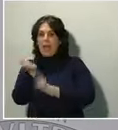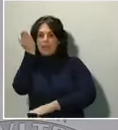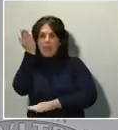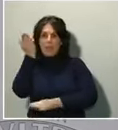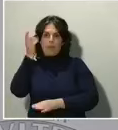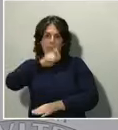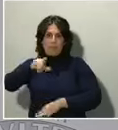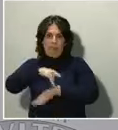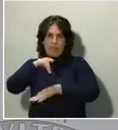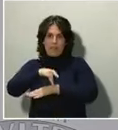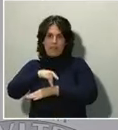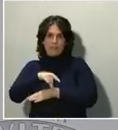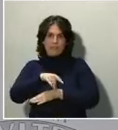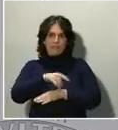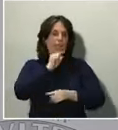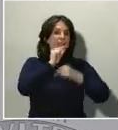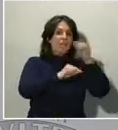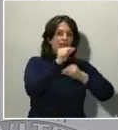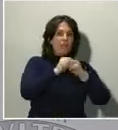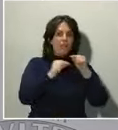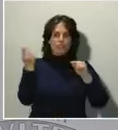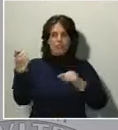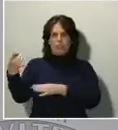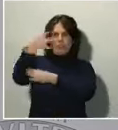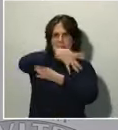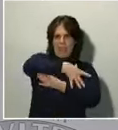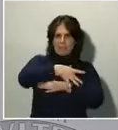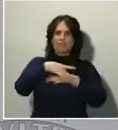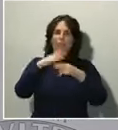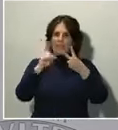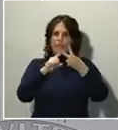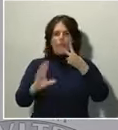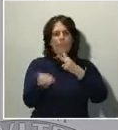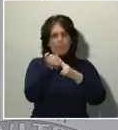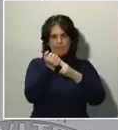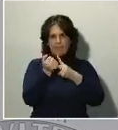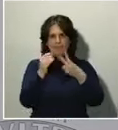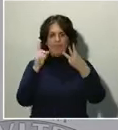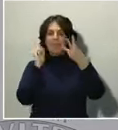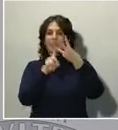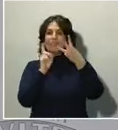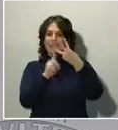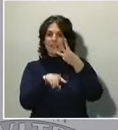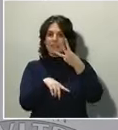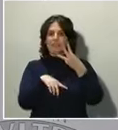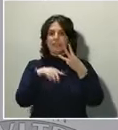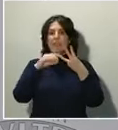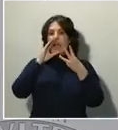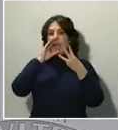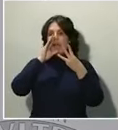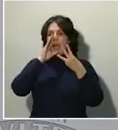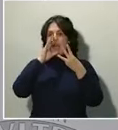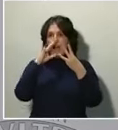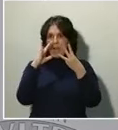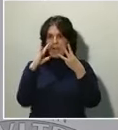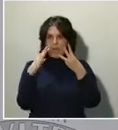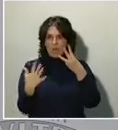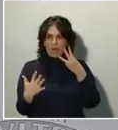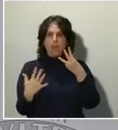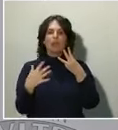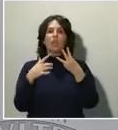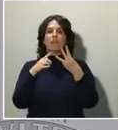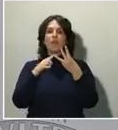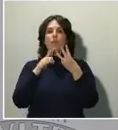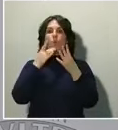infectados. Y en tercer lugar, cuando esa flecha que ahora desgraciadamente debemos subir, pues descienda en picado del número